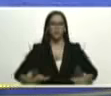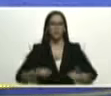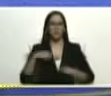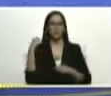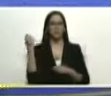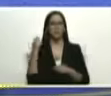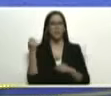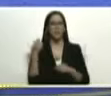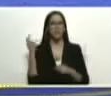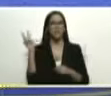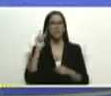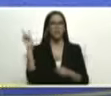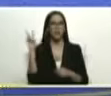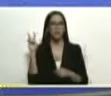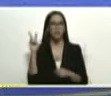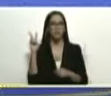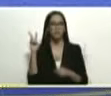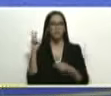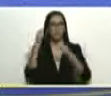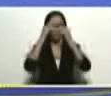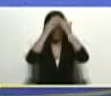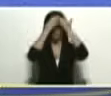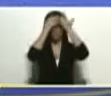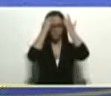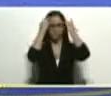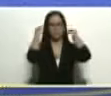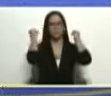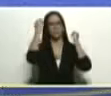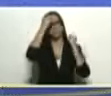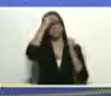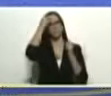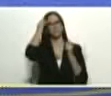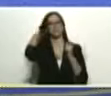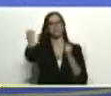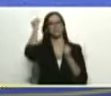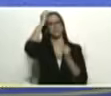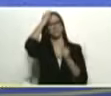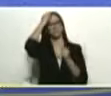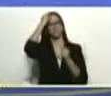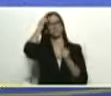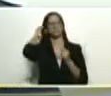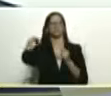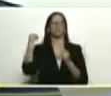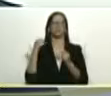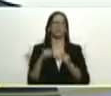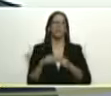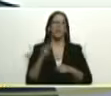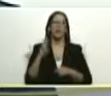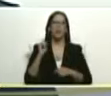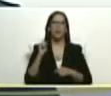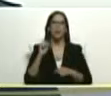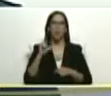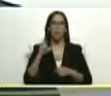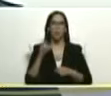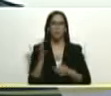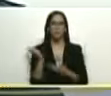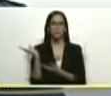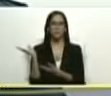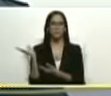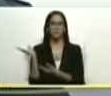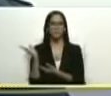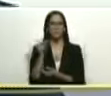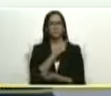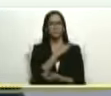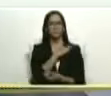Venezuela para allá va Raúl Alfonso Paredes ministro Paredes general de